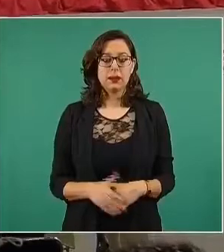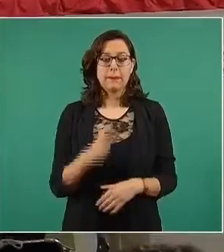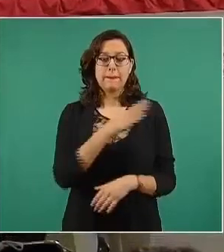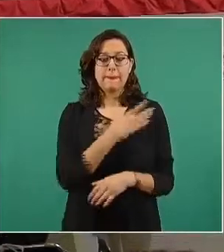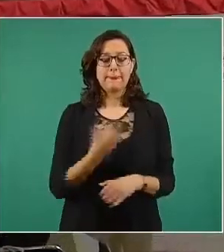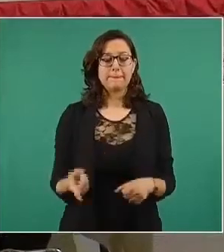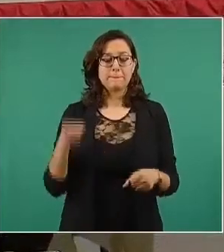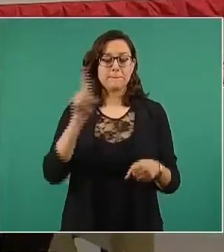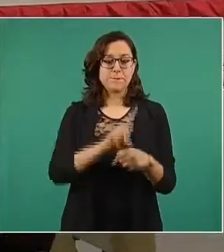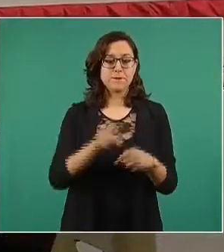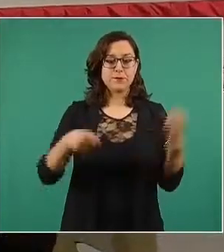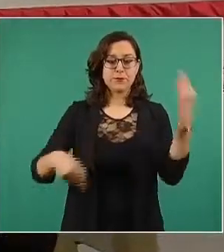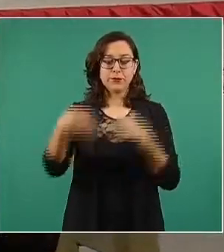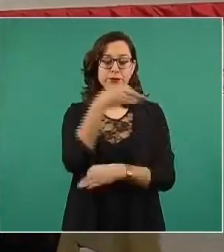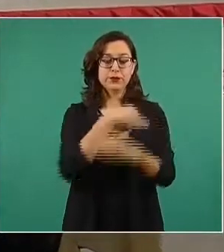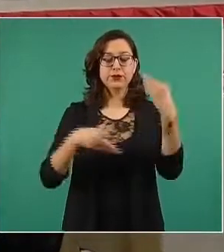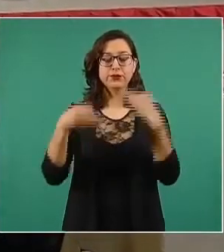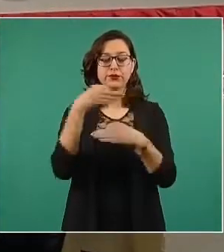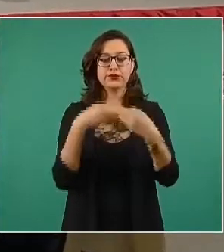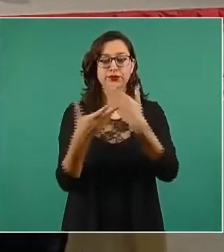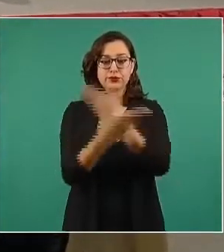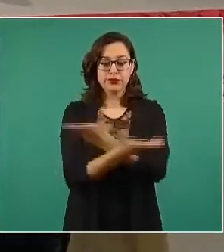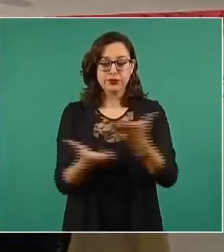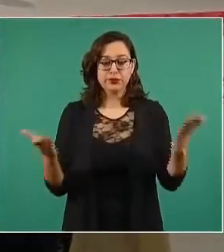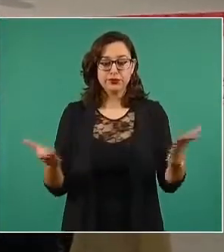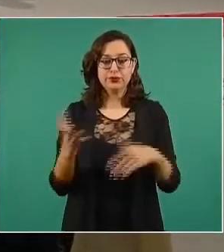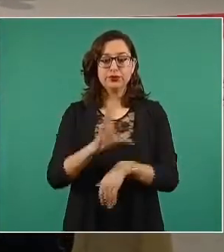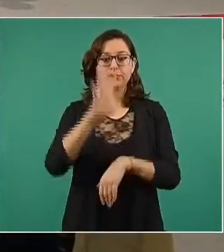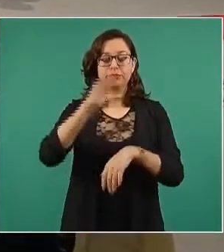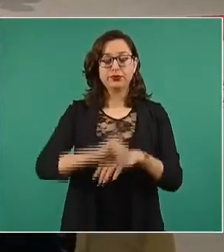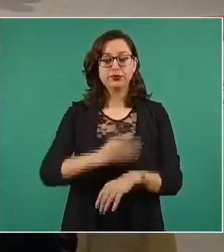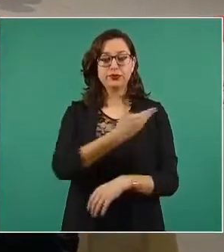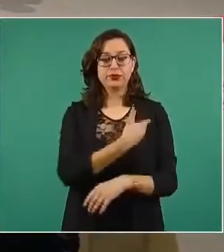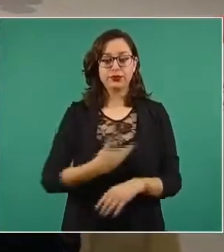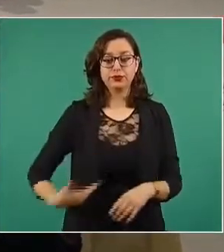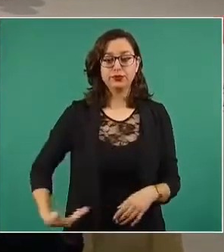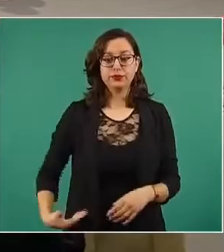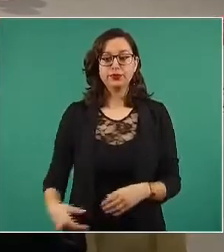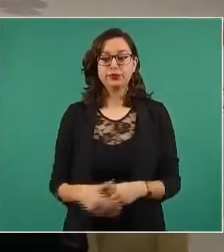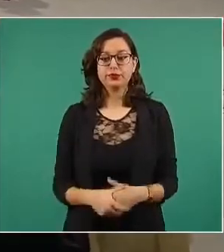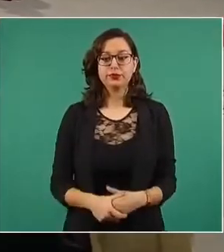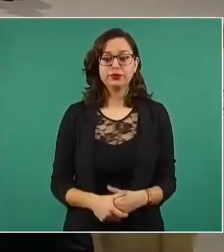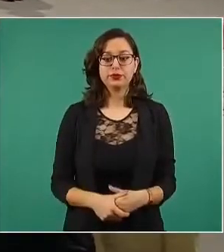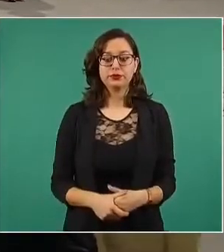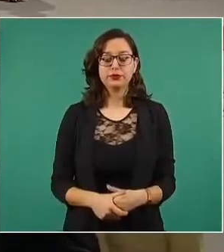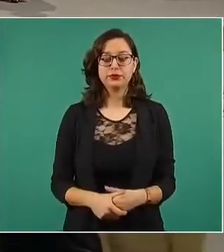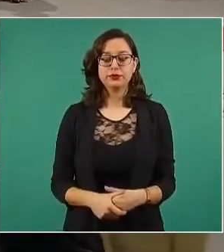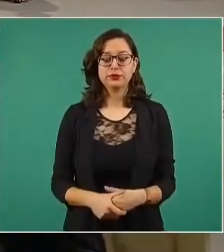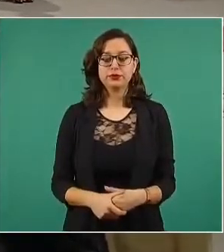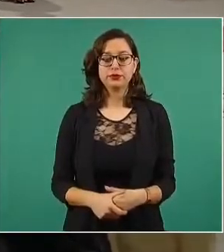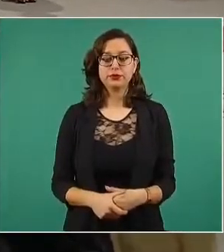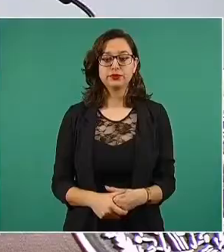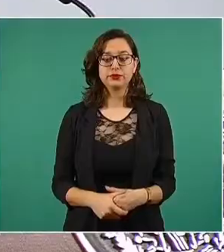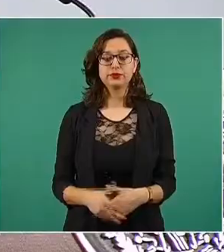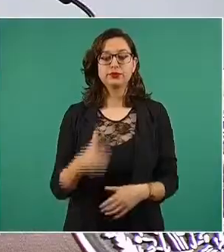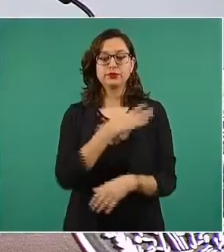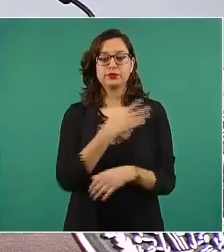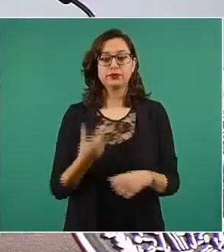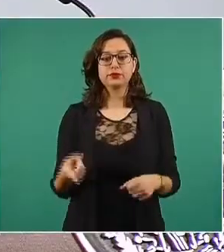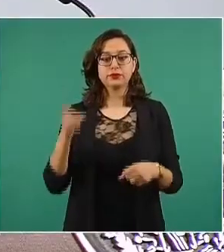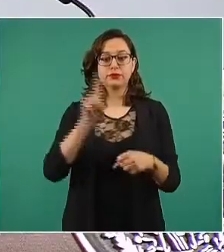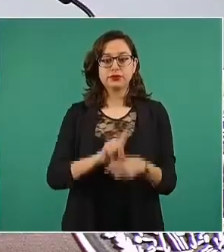Tengan todas y todos ustedes, con su permiso, señor presidente. Muy buenos días a los